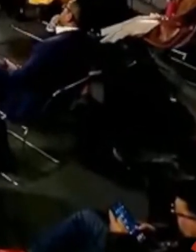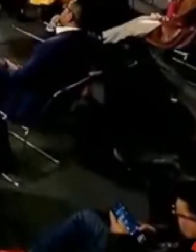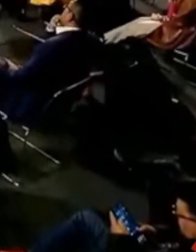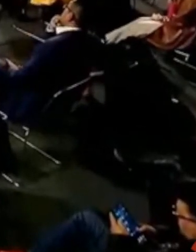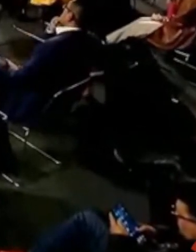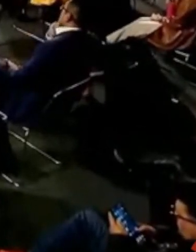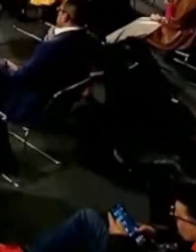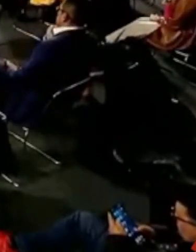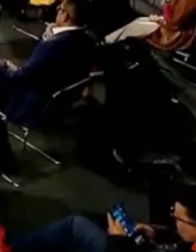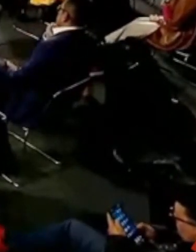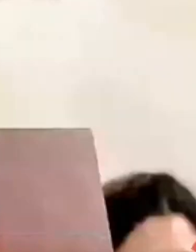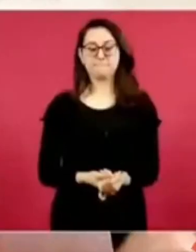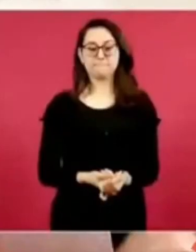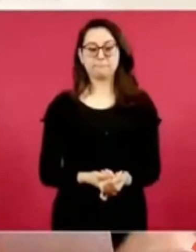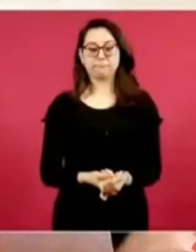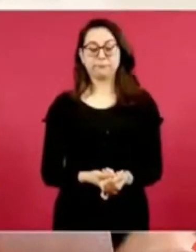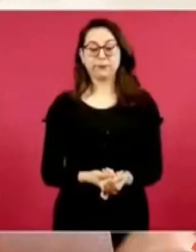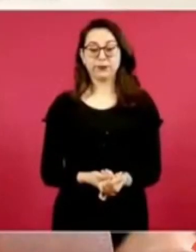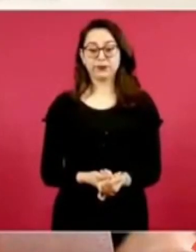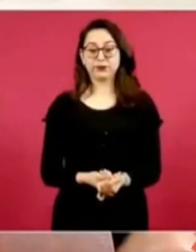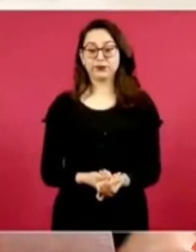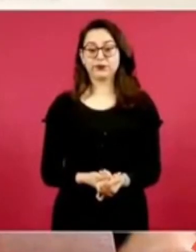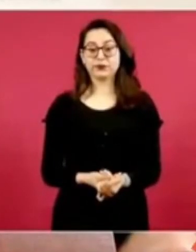Entonces ya ahí ya no hay nada que hacer.